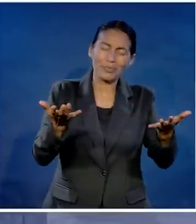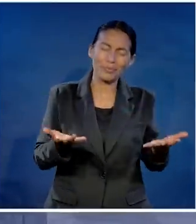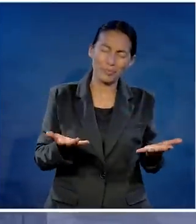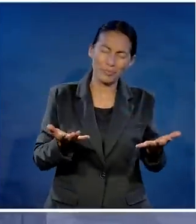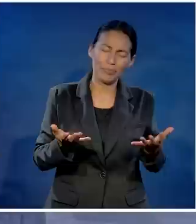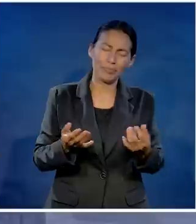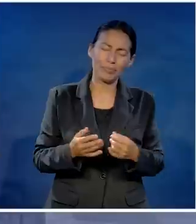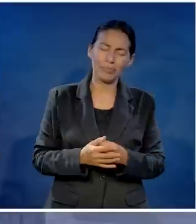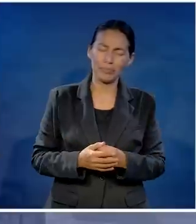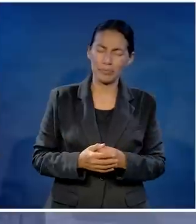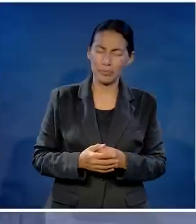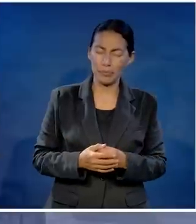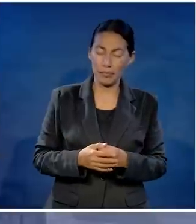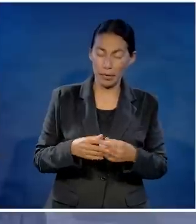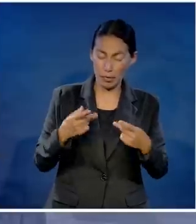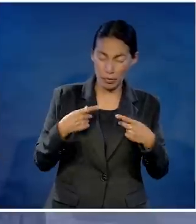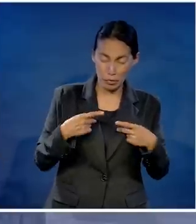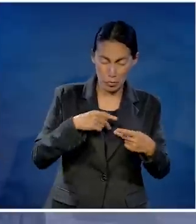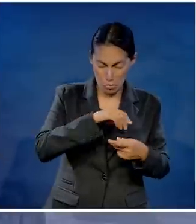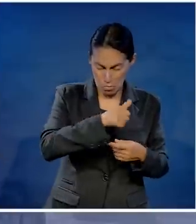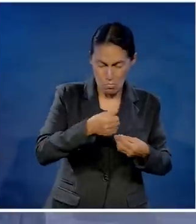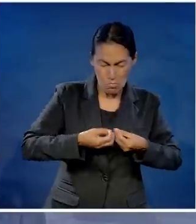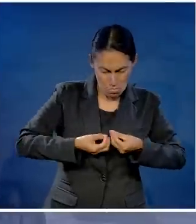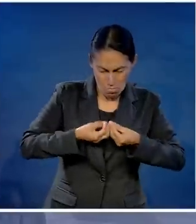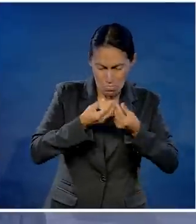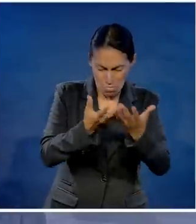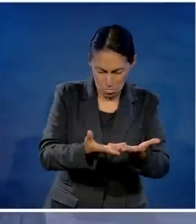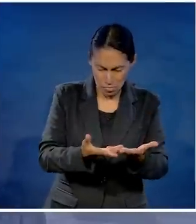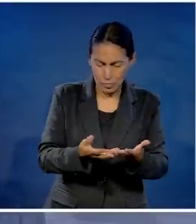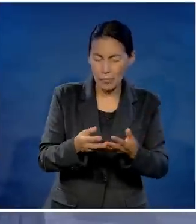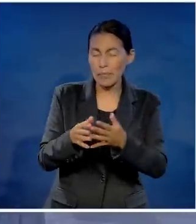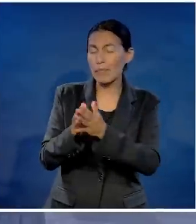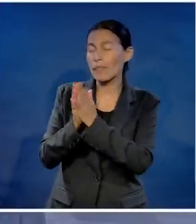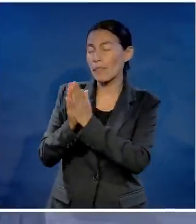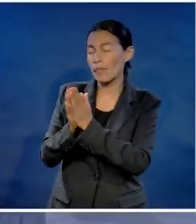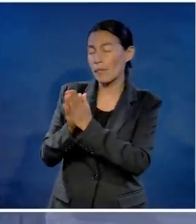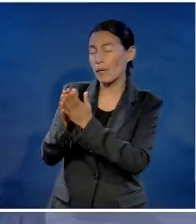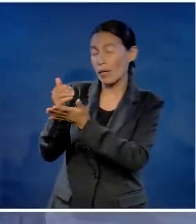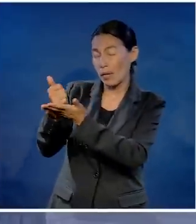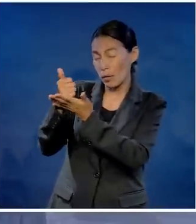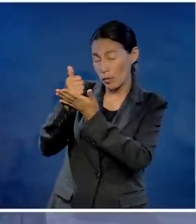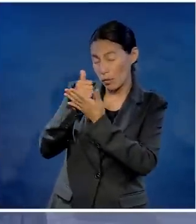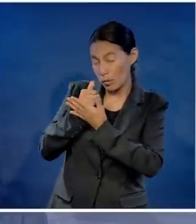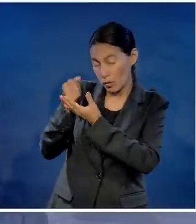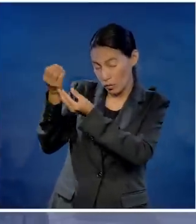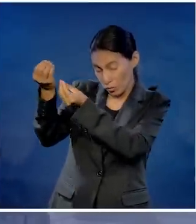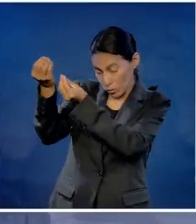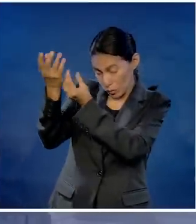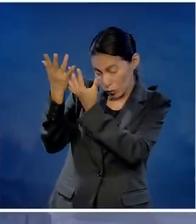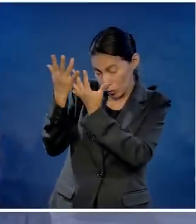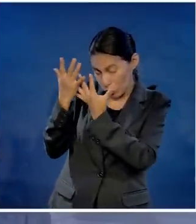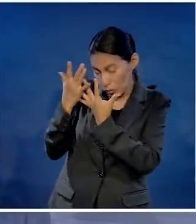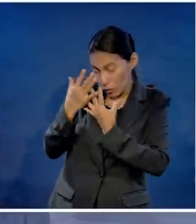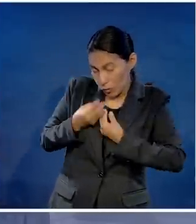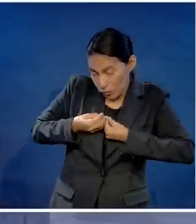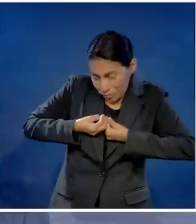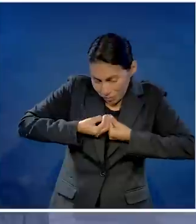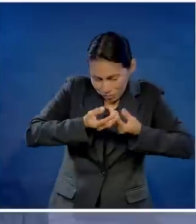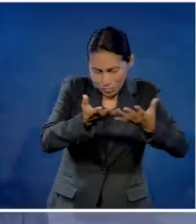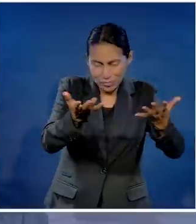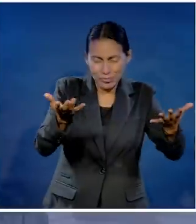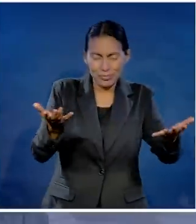dar la que podamos dar sin necesitar sin necesidad de otras personas de otras personas ayúdanos a recibir